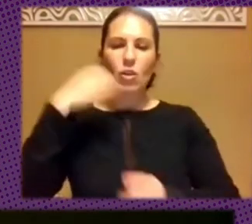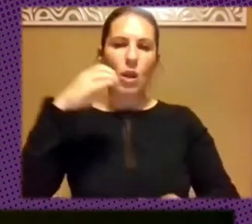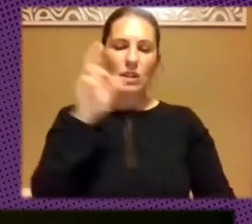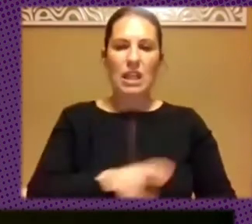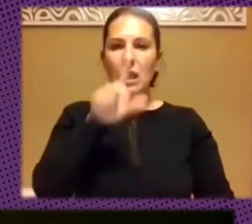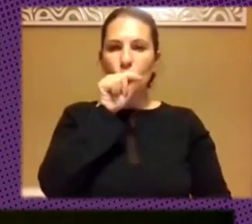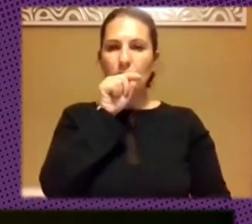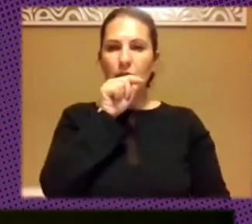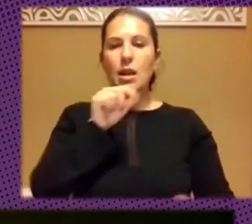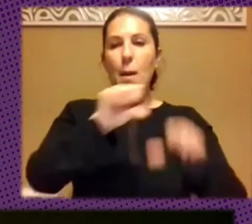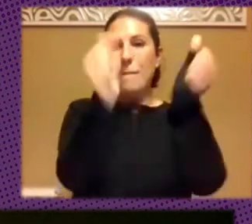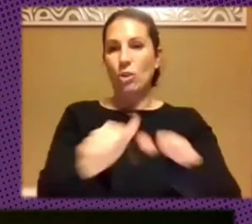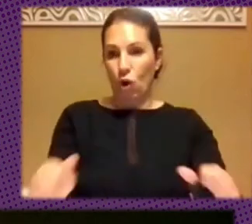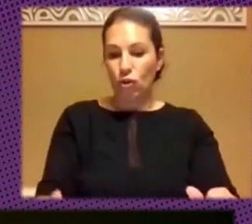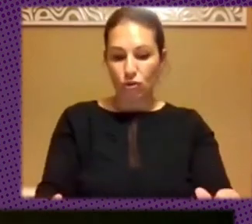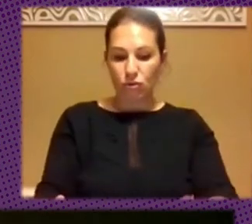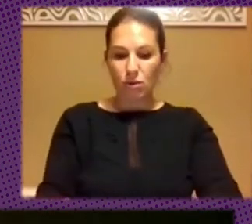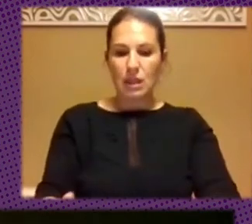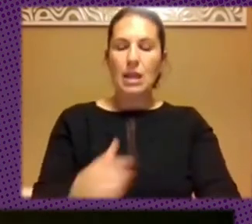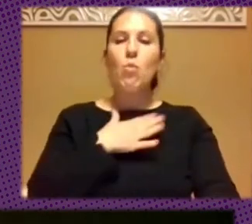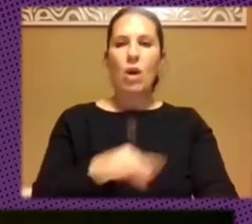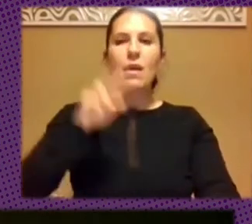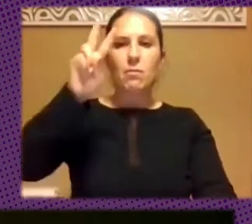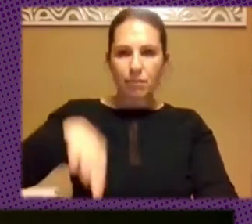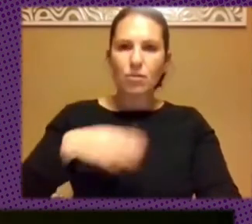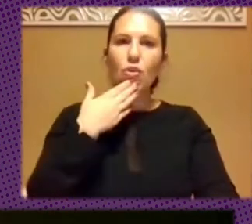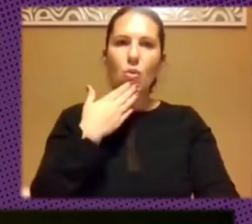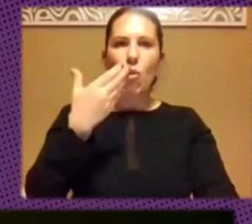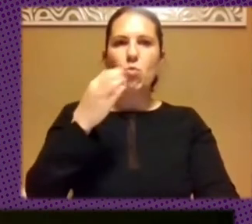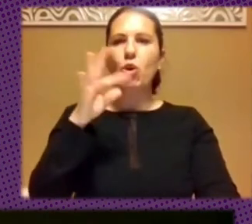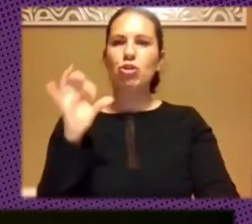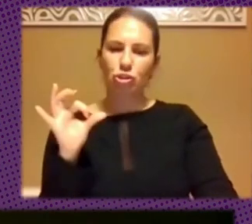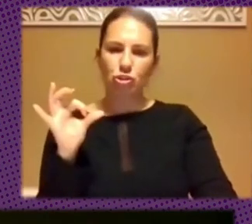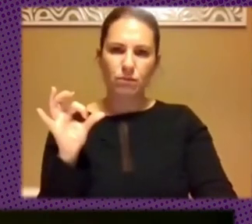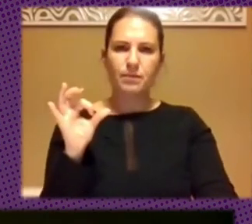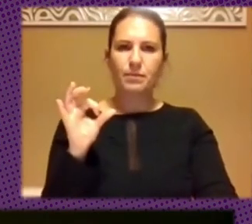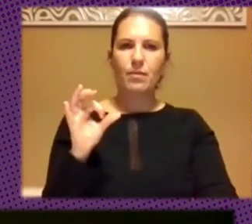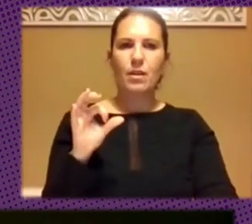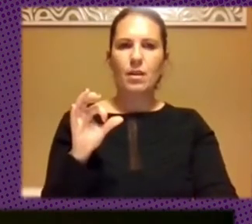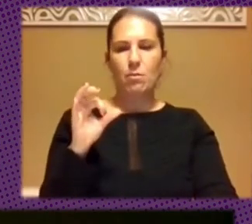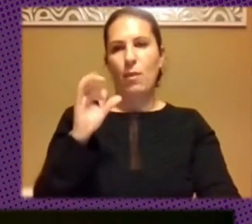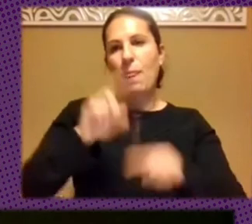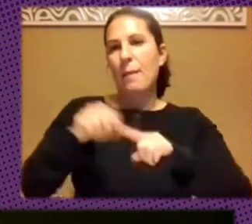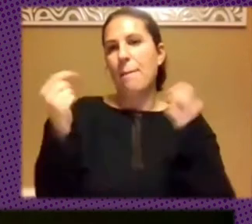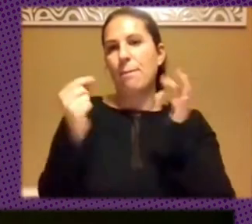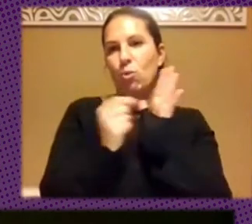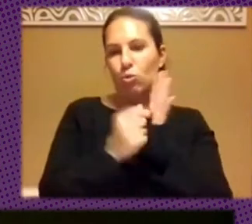estas cuentas patrón, decimos, se puede considerar como bots. Y, por ejemplo, en las cuentas que son,